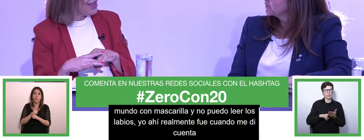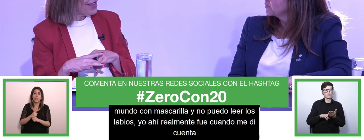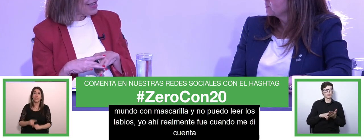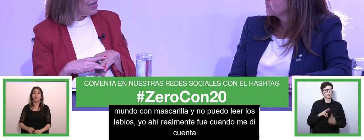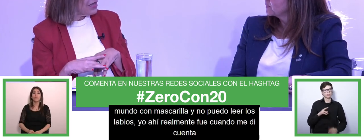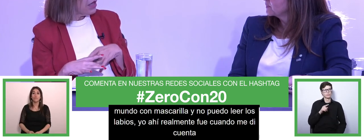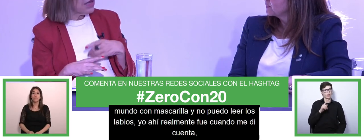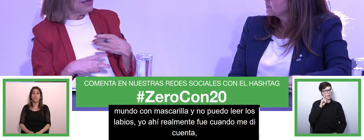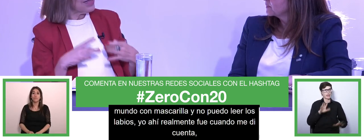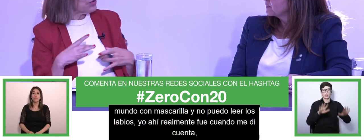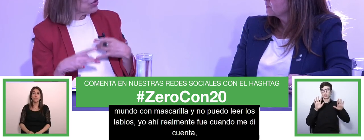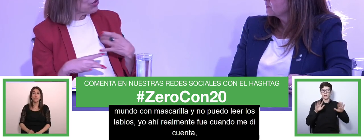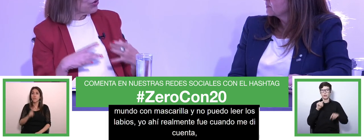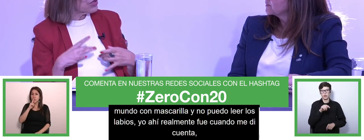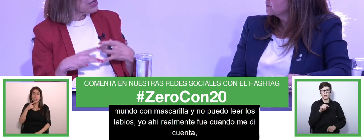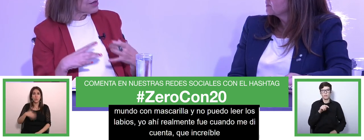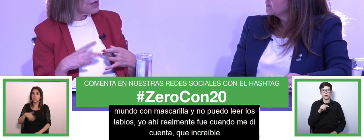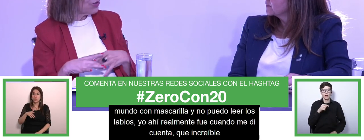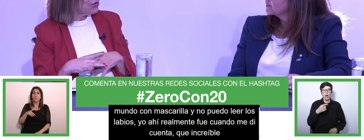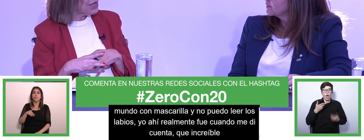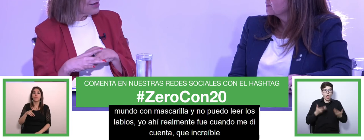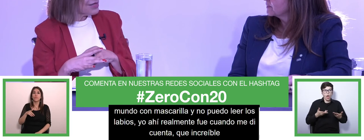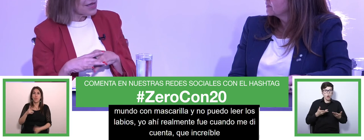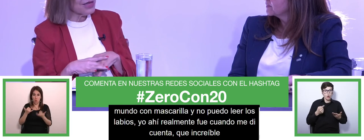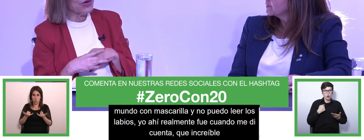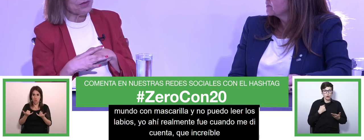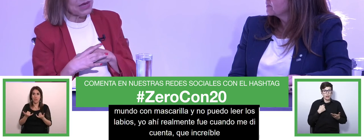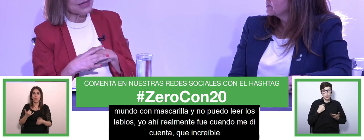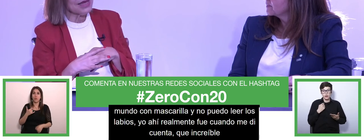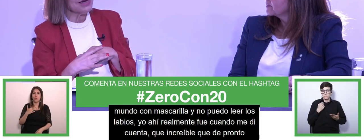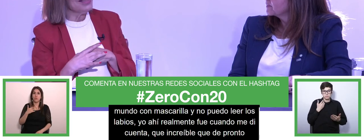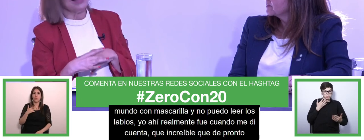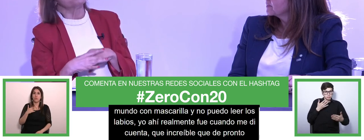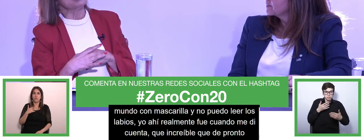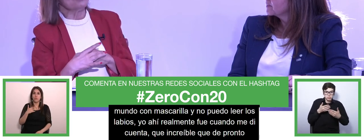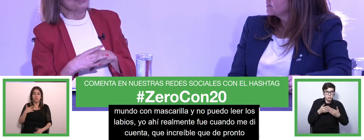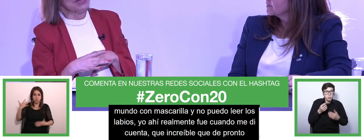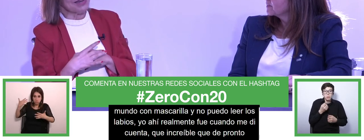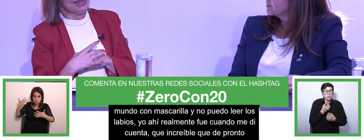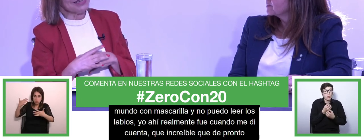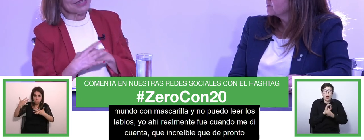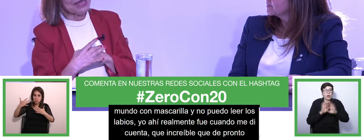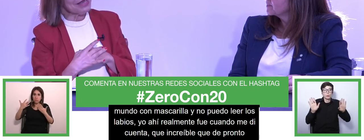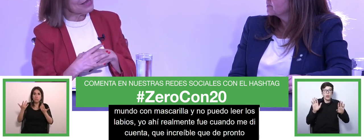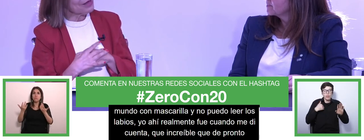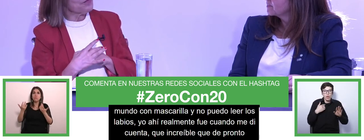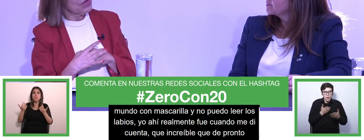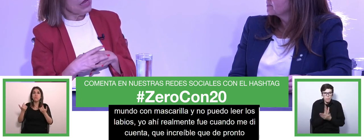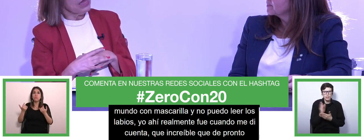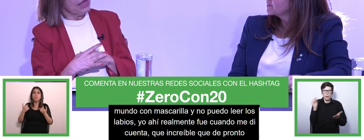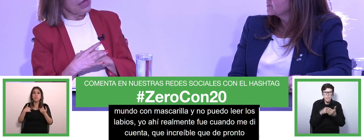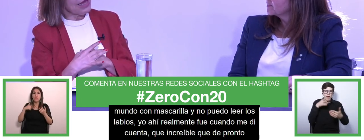que de pronto con ciertas circunstancias se nos empiezan a poner más barreras así es que